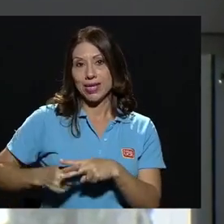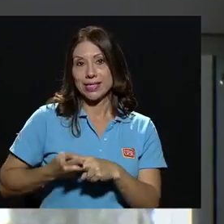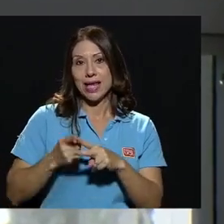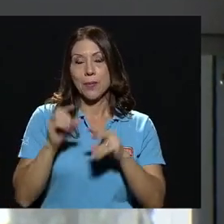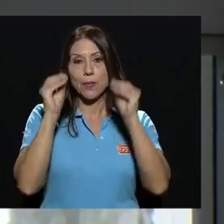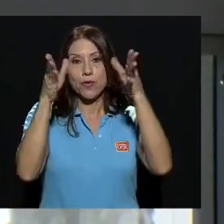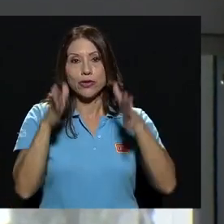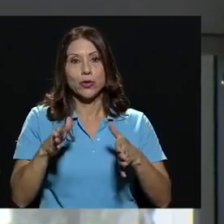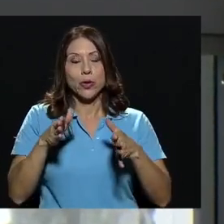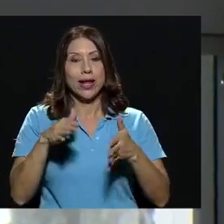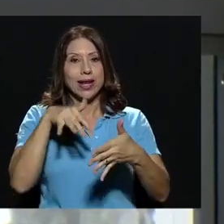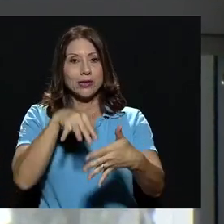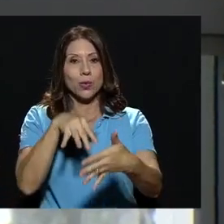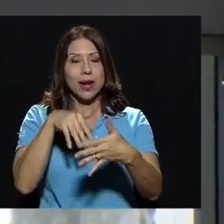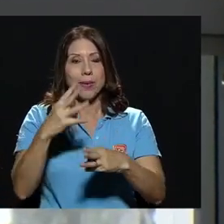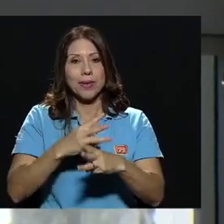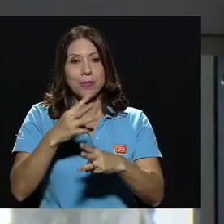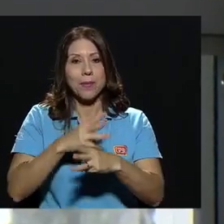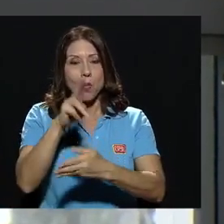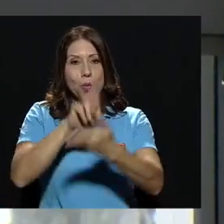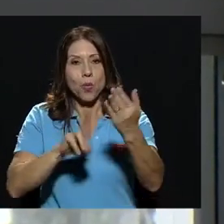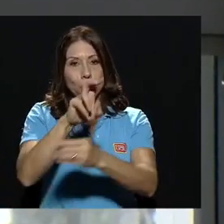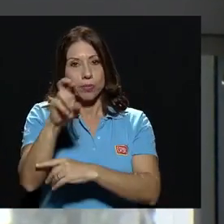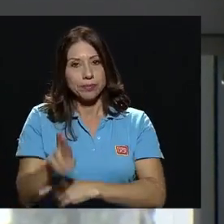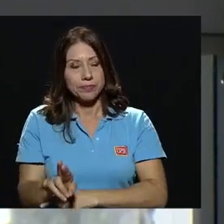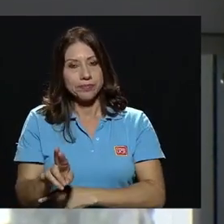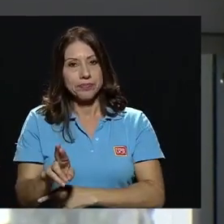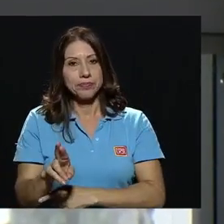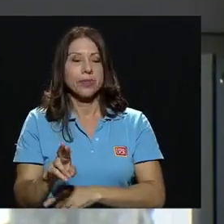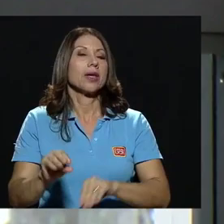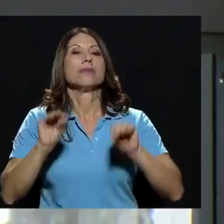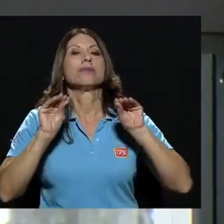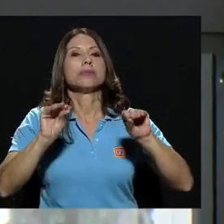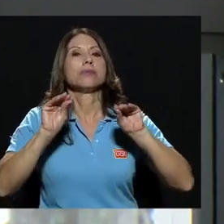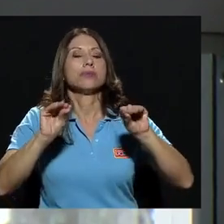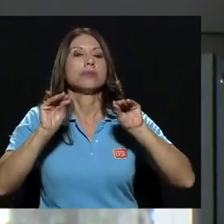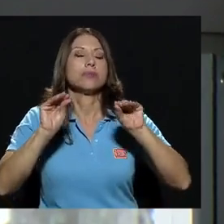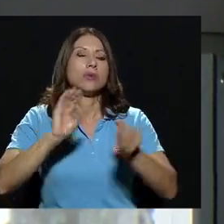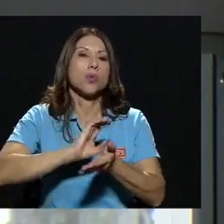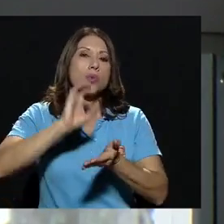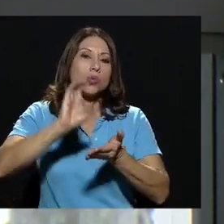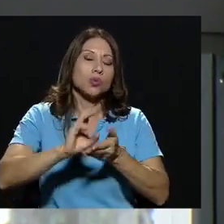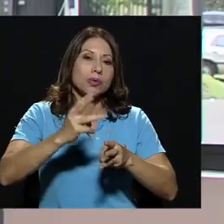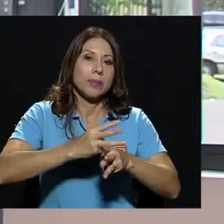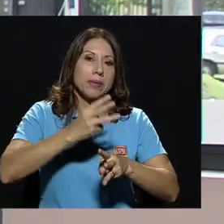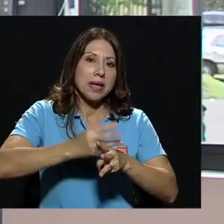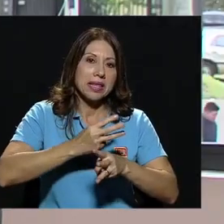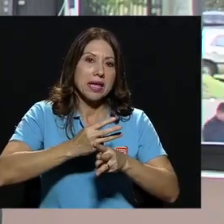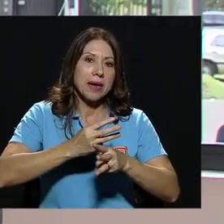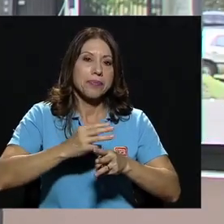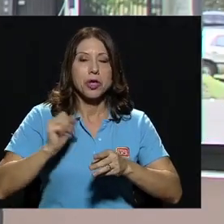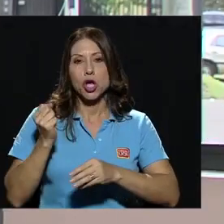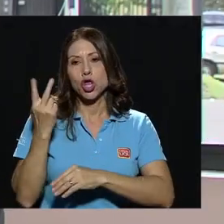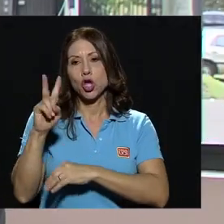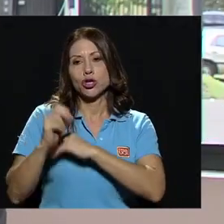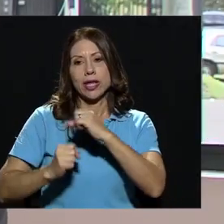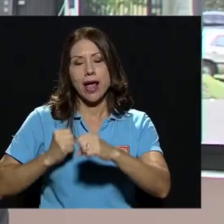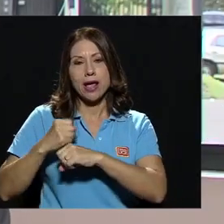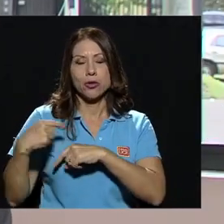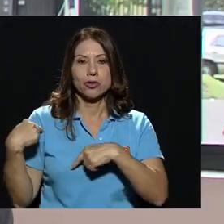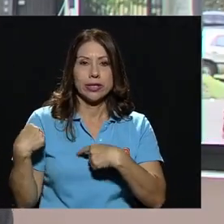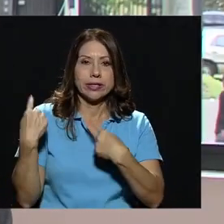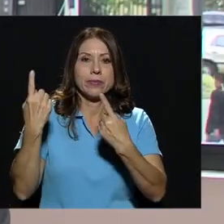profesor en la Escuela de Matemática de la Universidad de Costa Rica impartiendo cursos de matemática. Después de 12 años